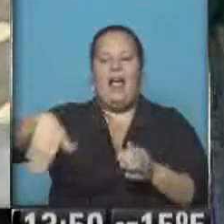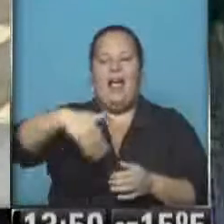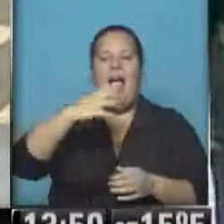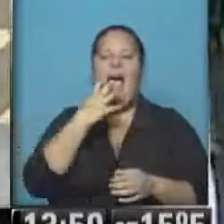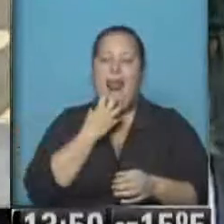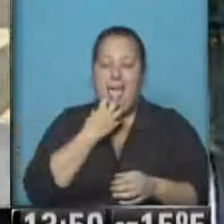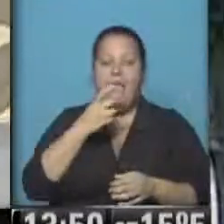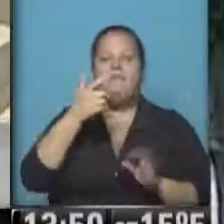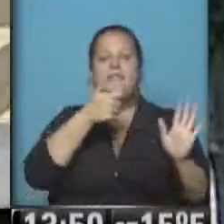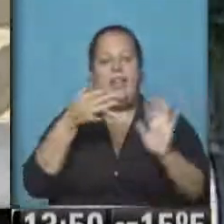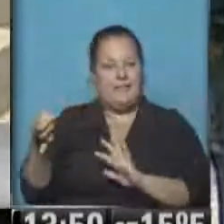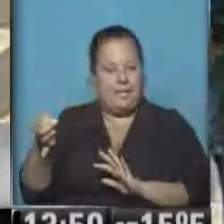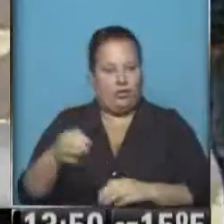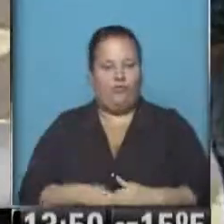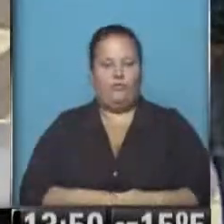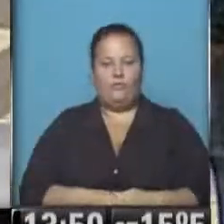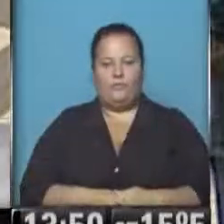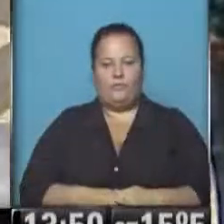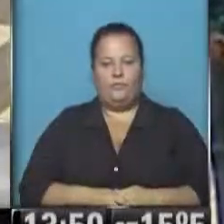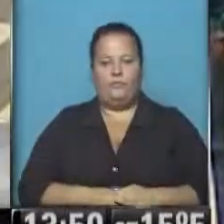Alem, al 600. Muchísimas gracias.